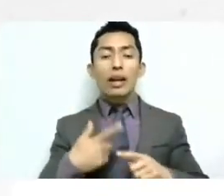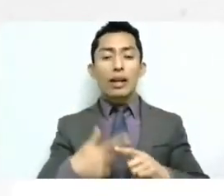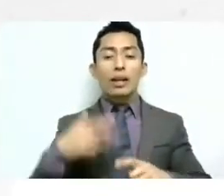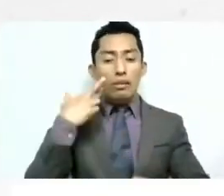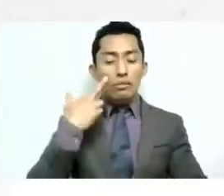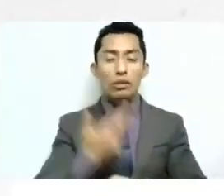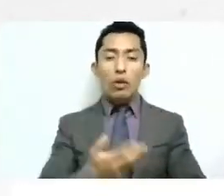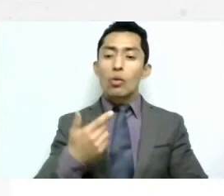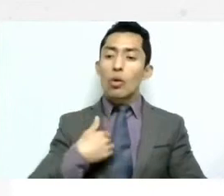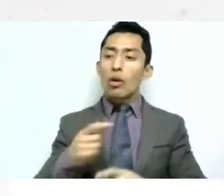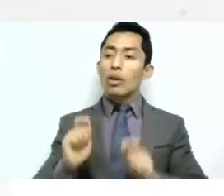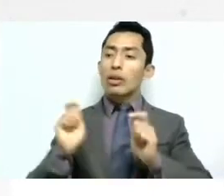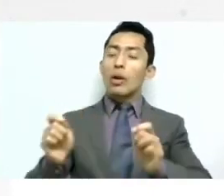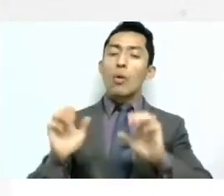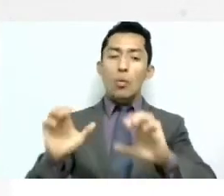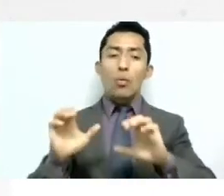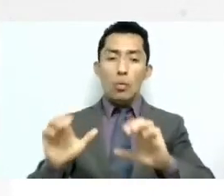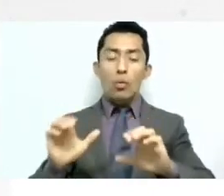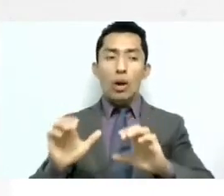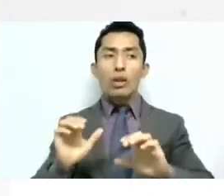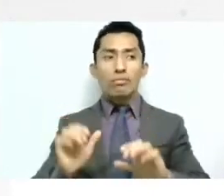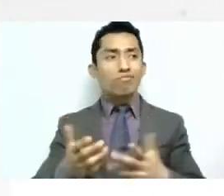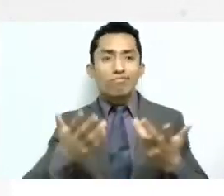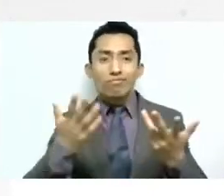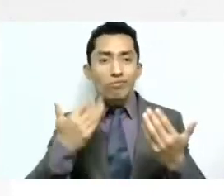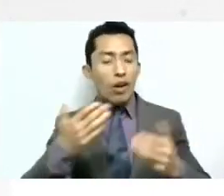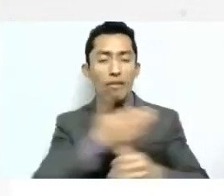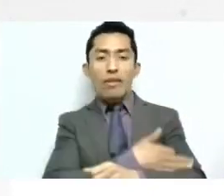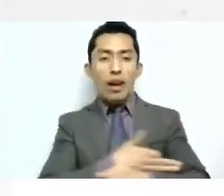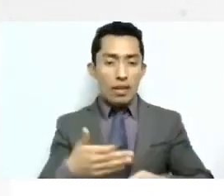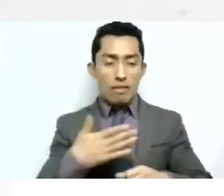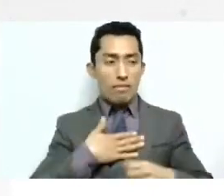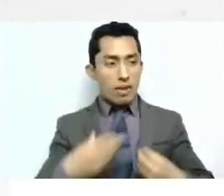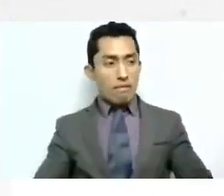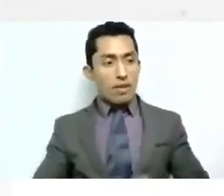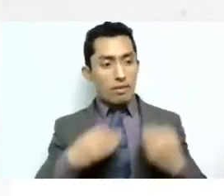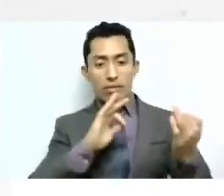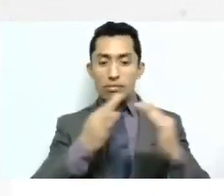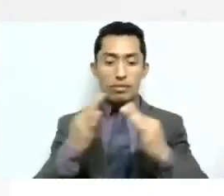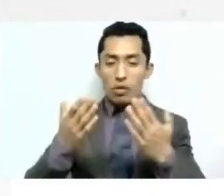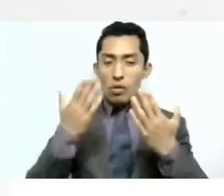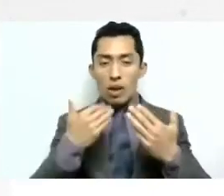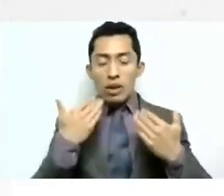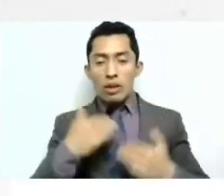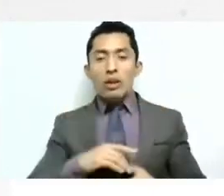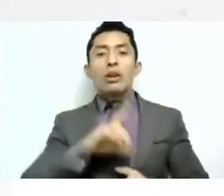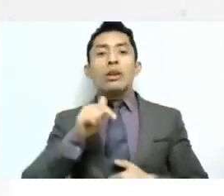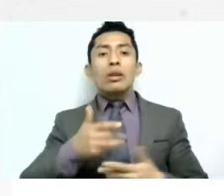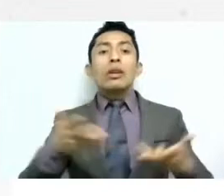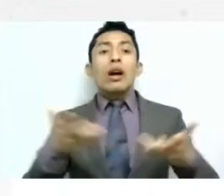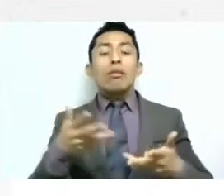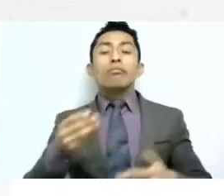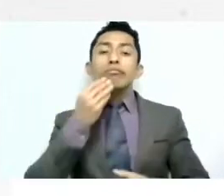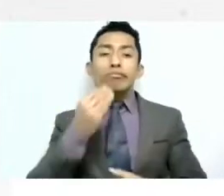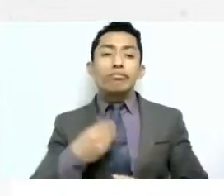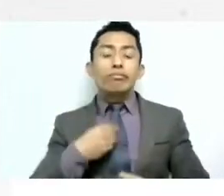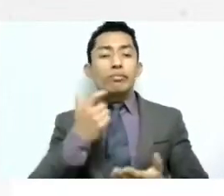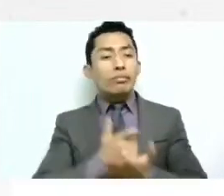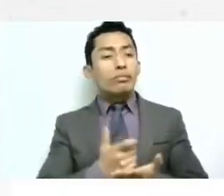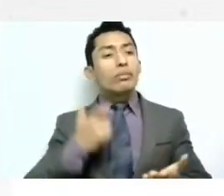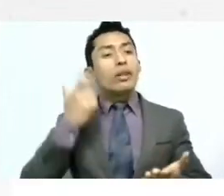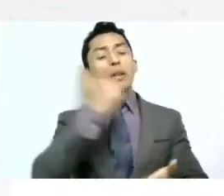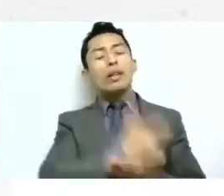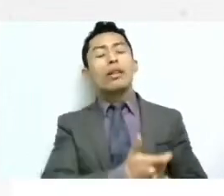cercanos donde ellos residen entonces a veces tienes que o contratar a alguien que cuide a los